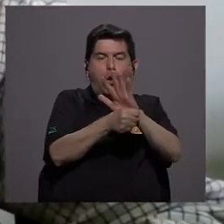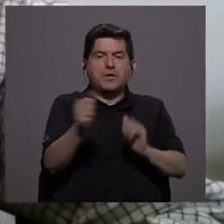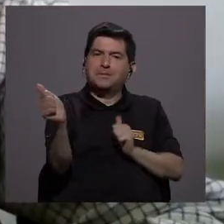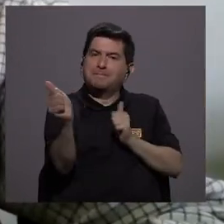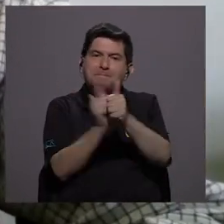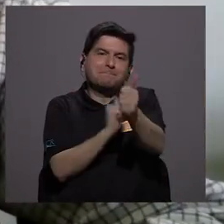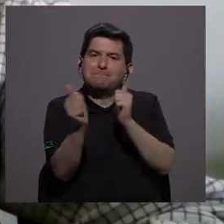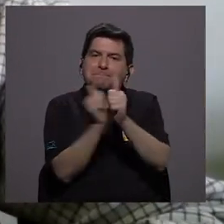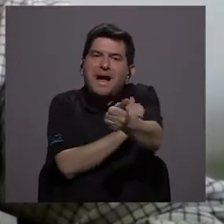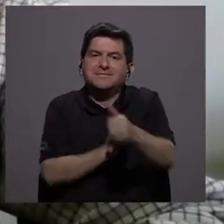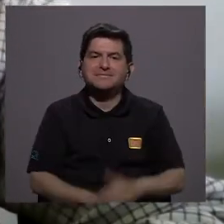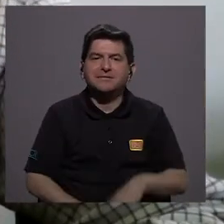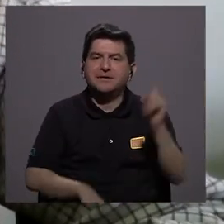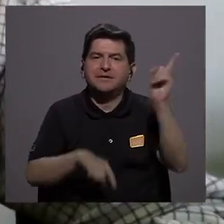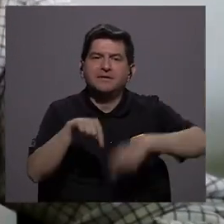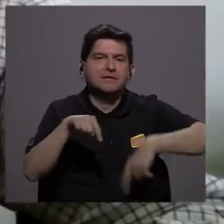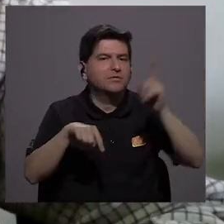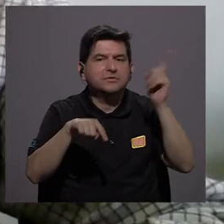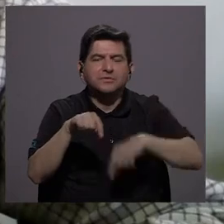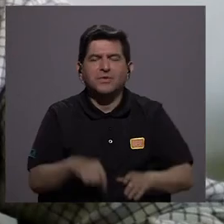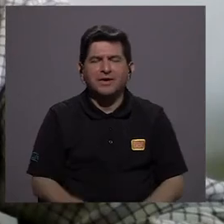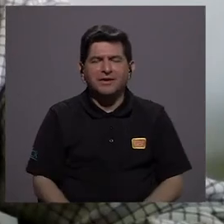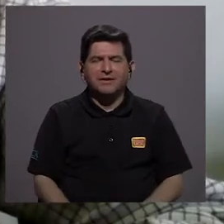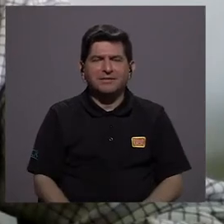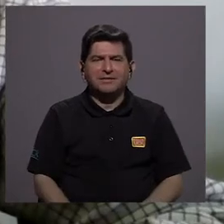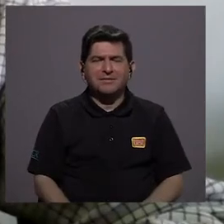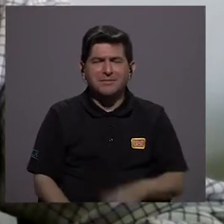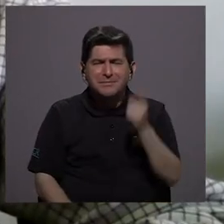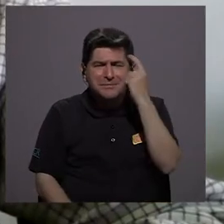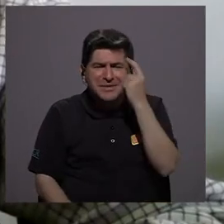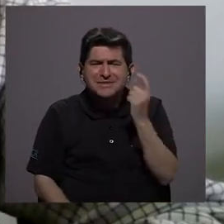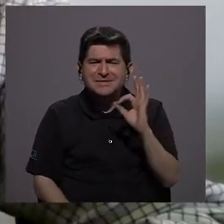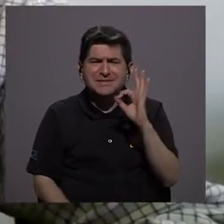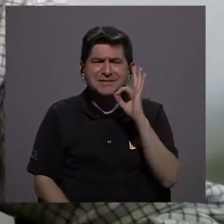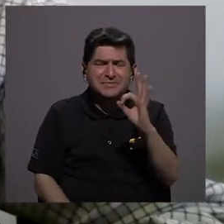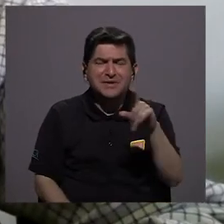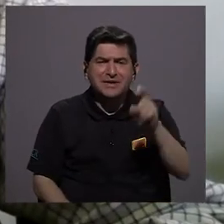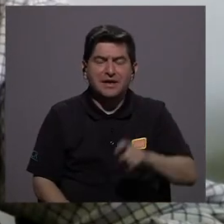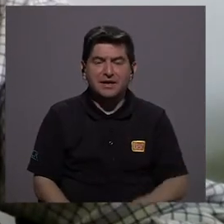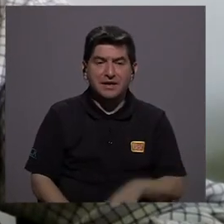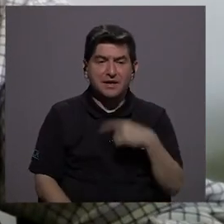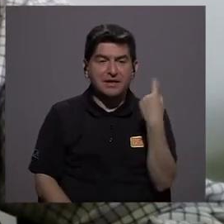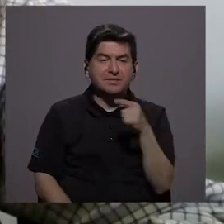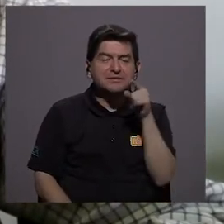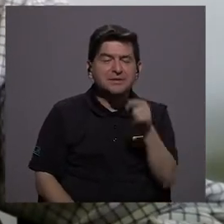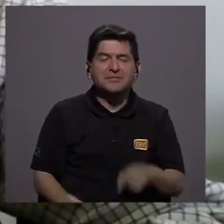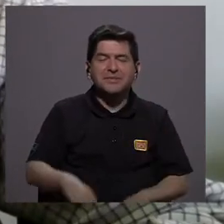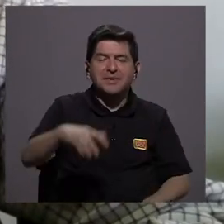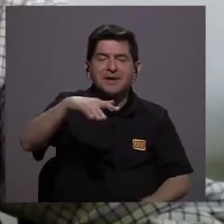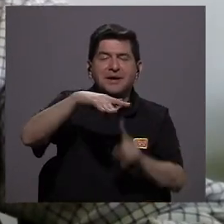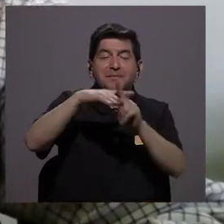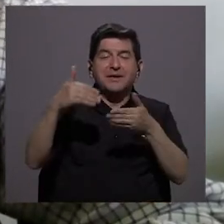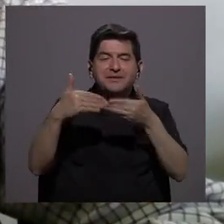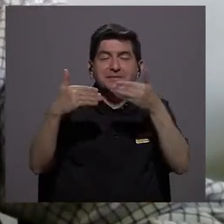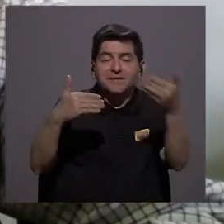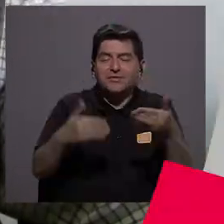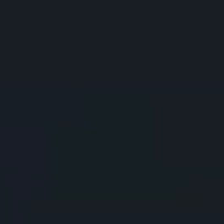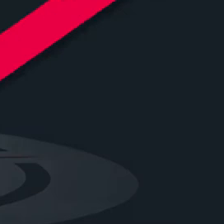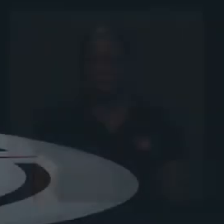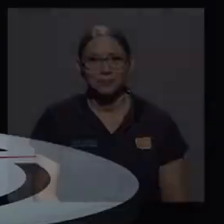pasa. Y eso no puede ser. Qué pena. Hay que pensarnos muy bien porque siempre aparecen goles de media cancha.